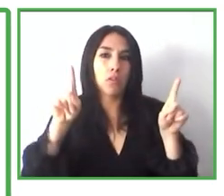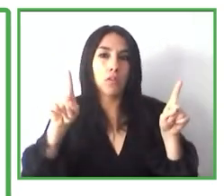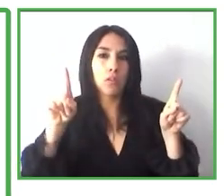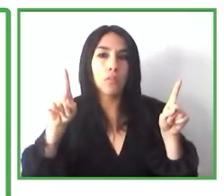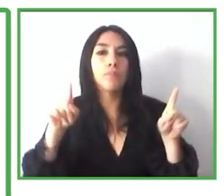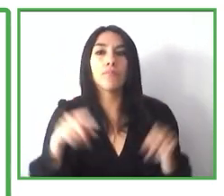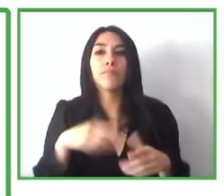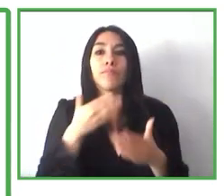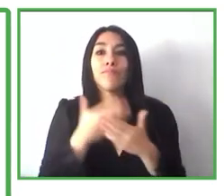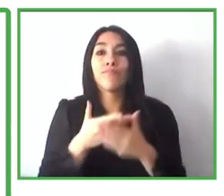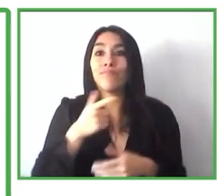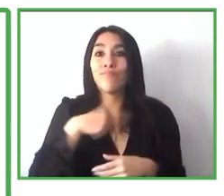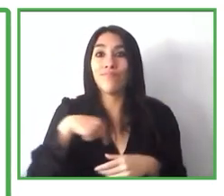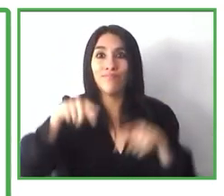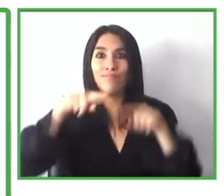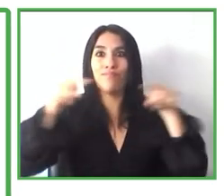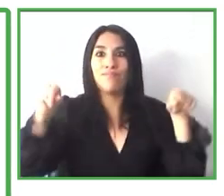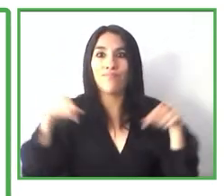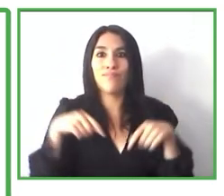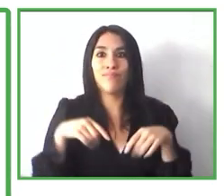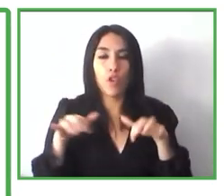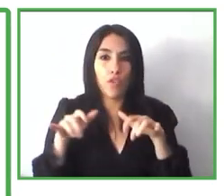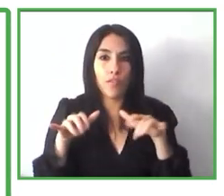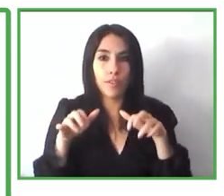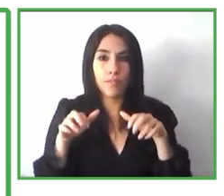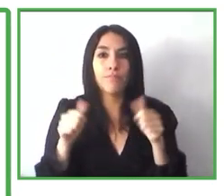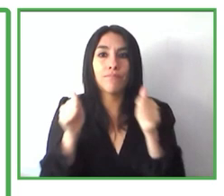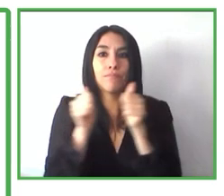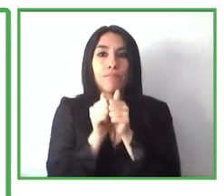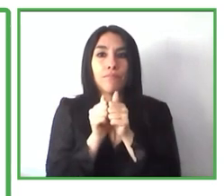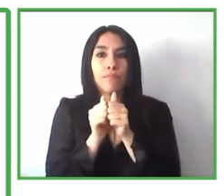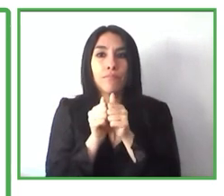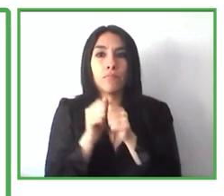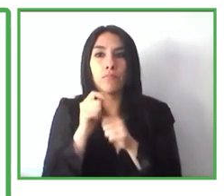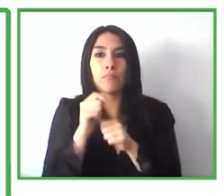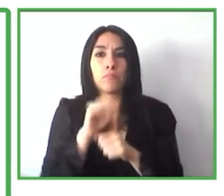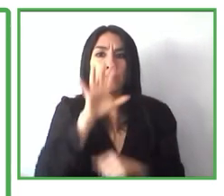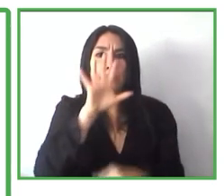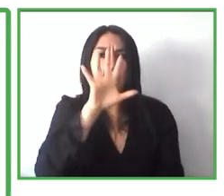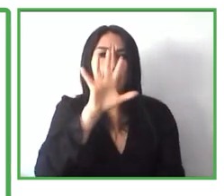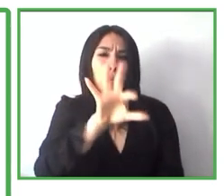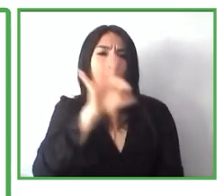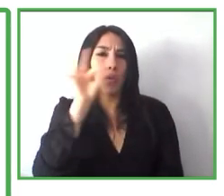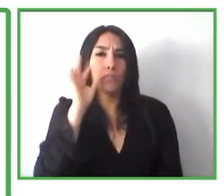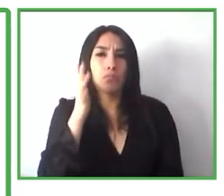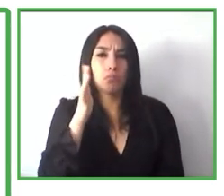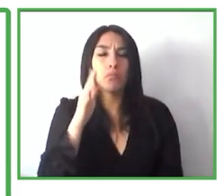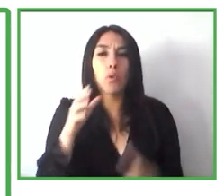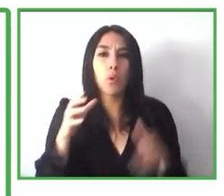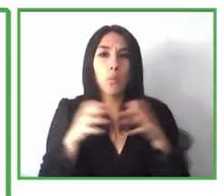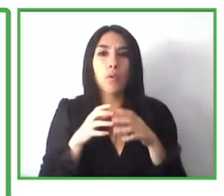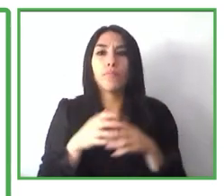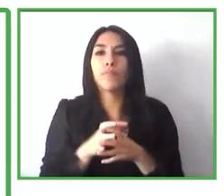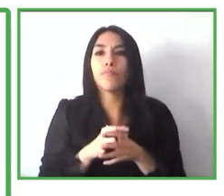descubrimos de las habilidades del cliente y planificamos hacia qué dirección va a la búsqueda del trabajo.